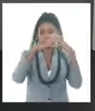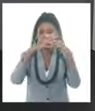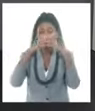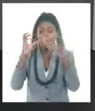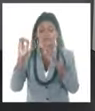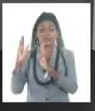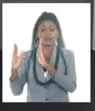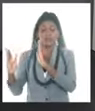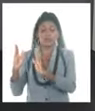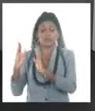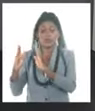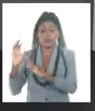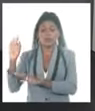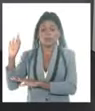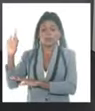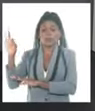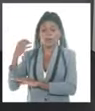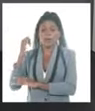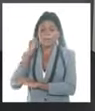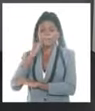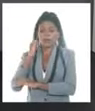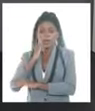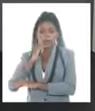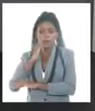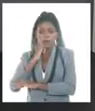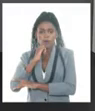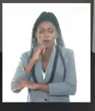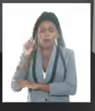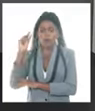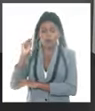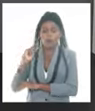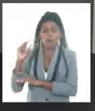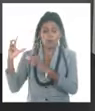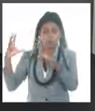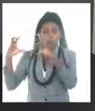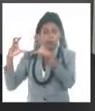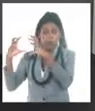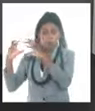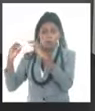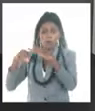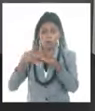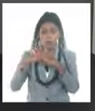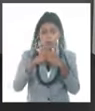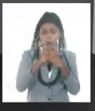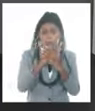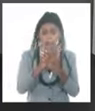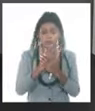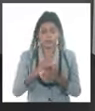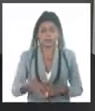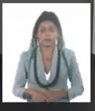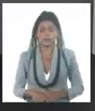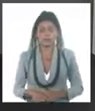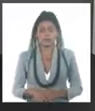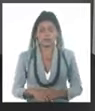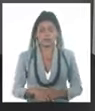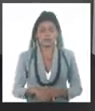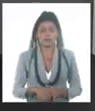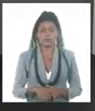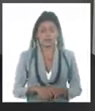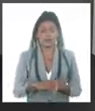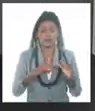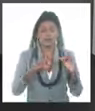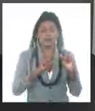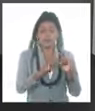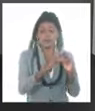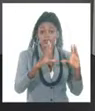principalmente mayormente soleado con poca nubosidad durante la mañana. Desde el final de la mañana estará parcialmente nublado en todo el